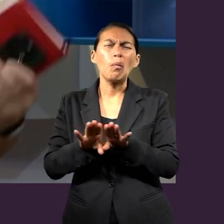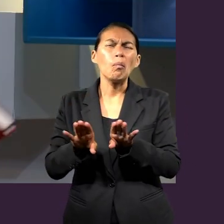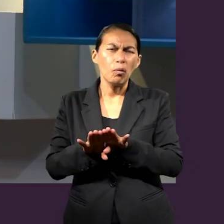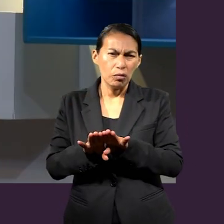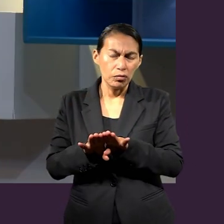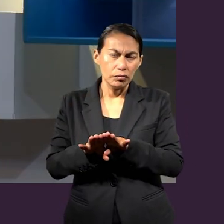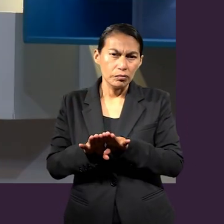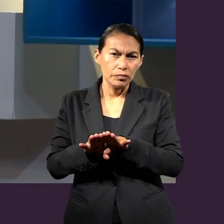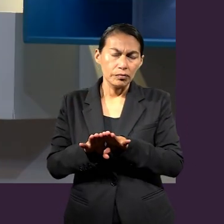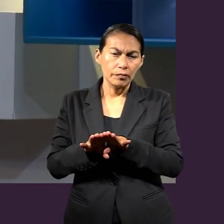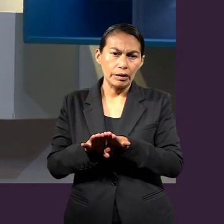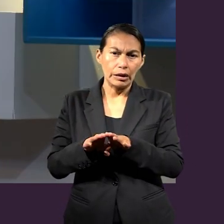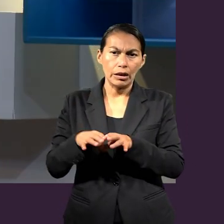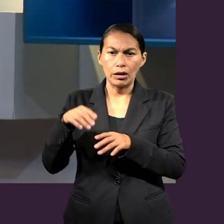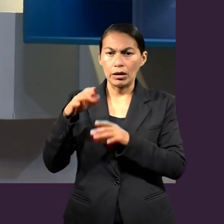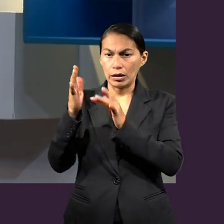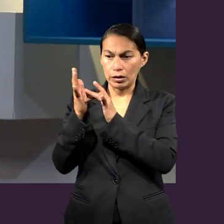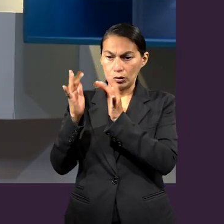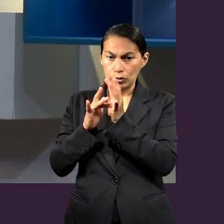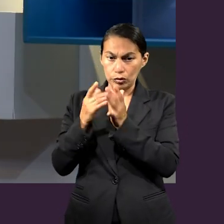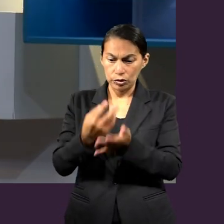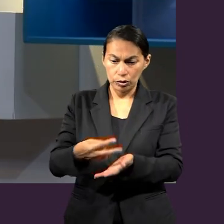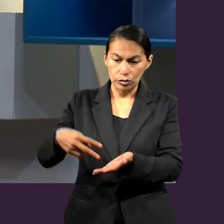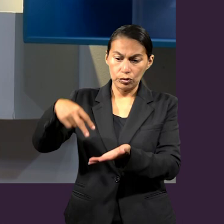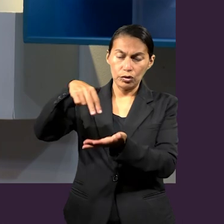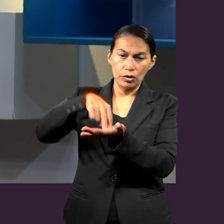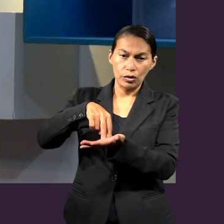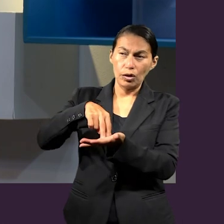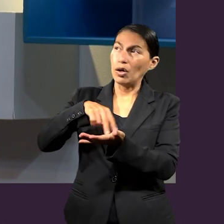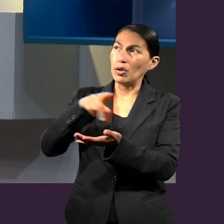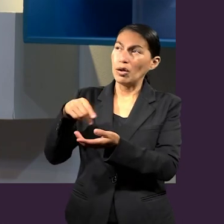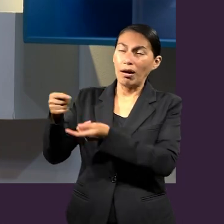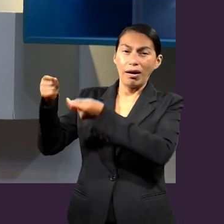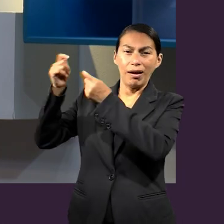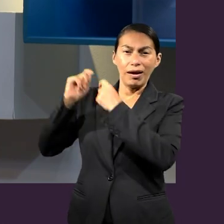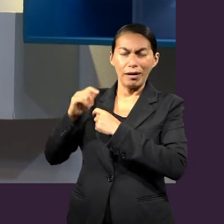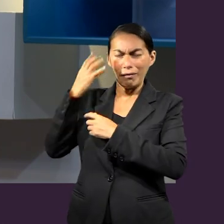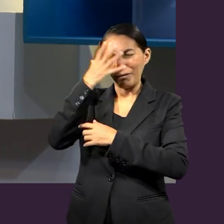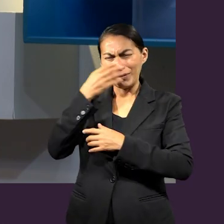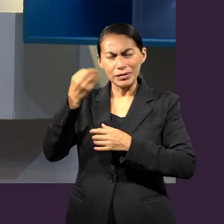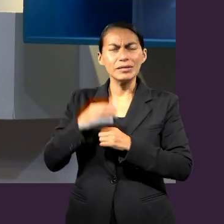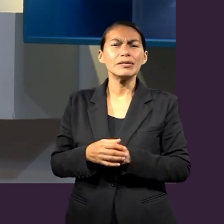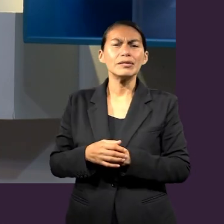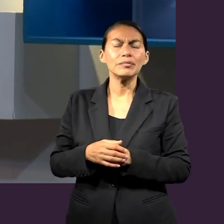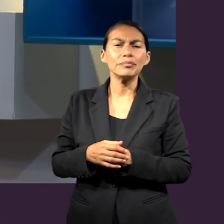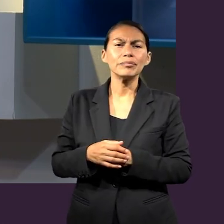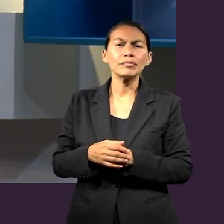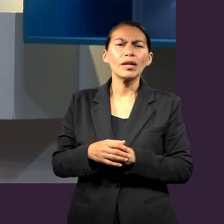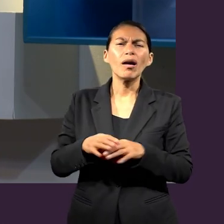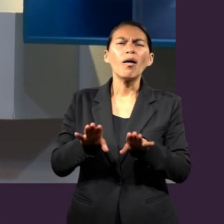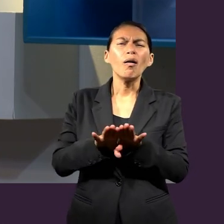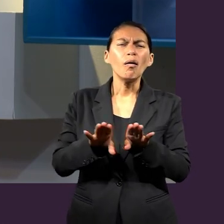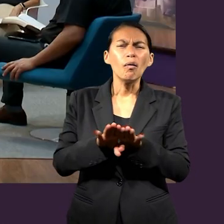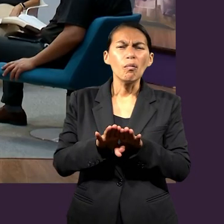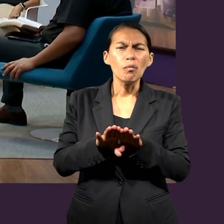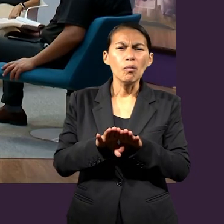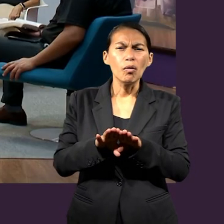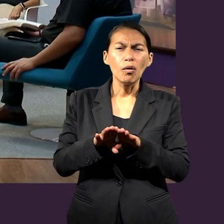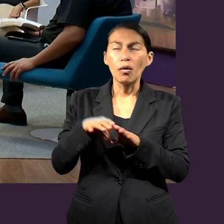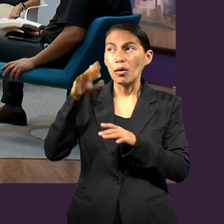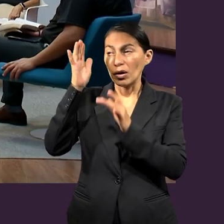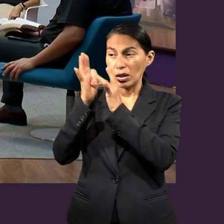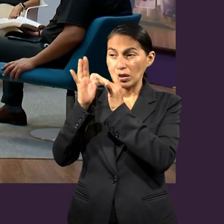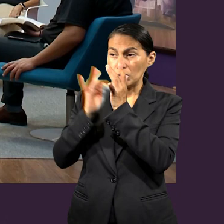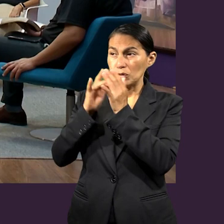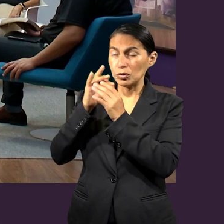la herencia, que es la resurrección de Cristo, ese acto innegociable que presenta la lesión y